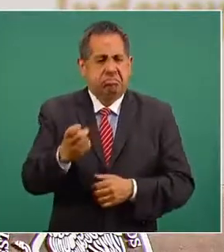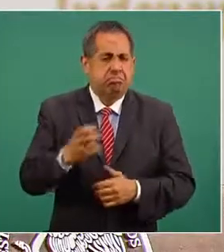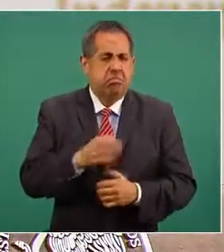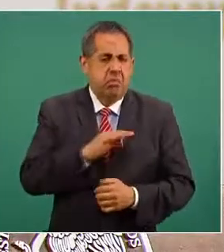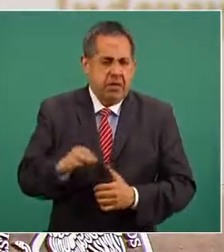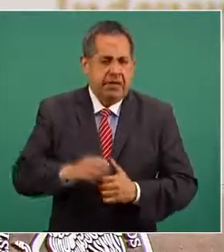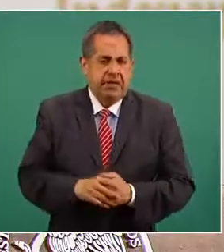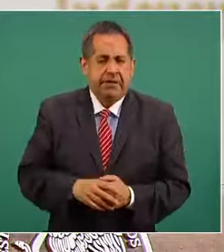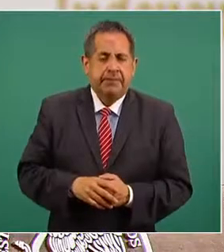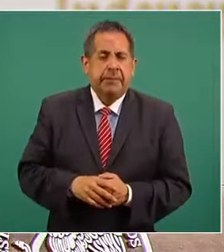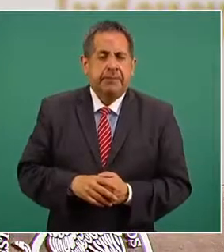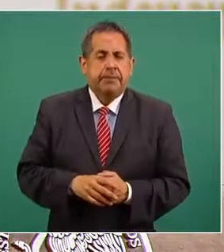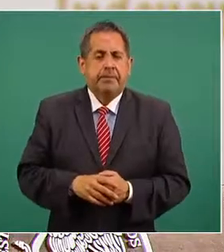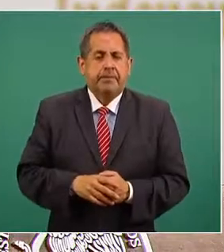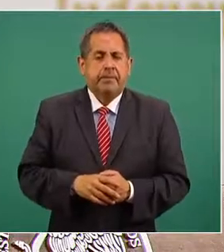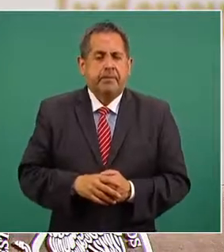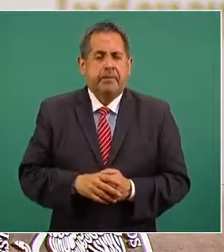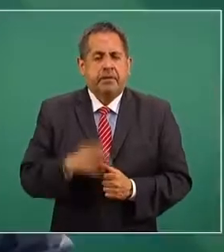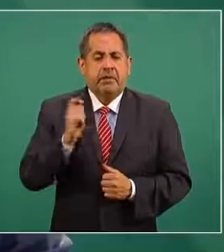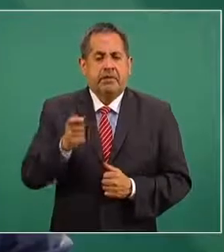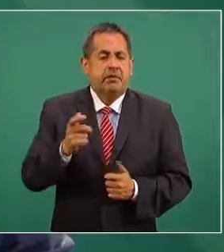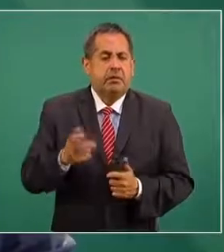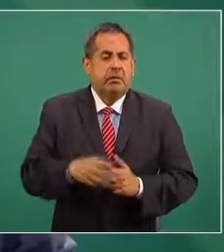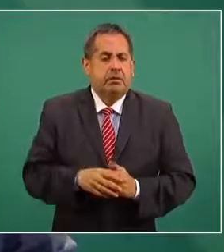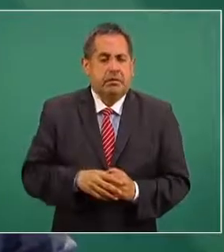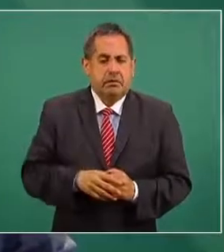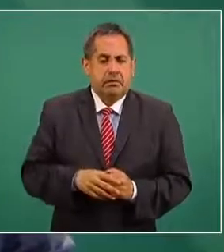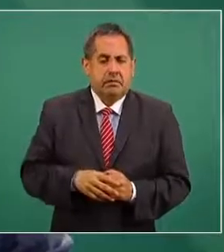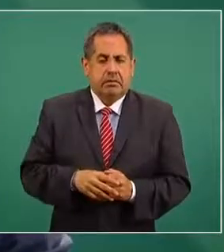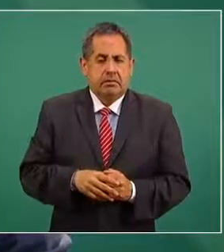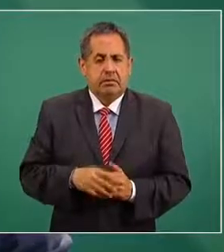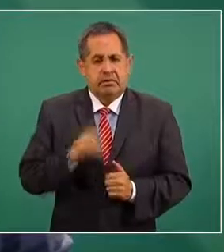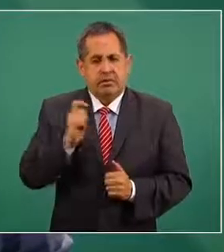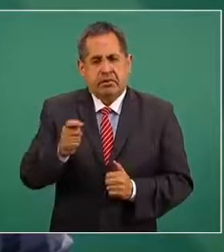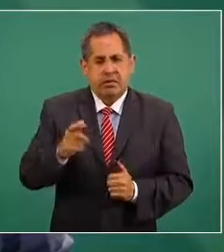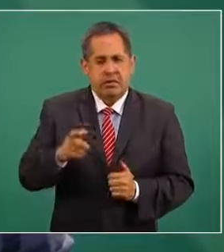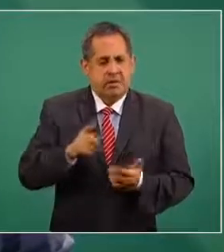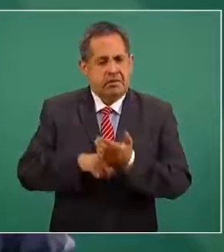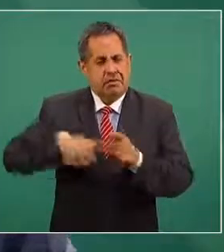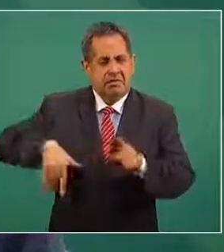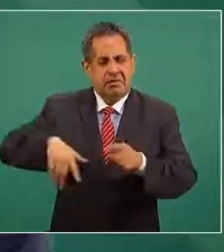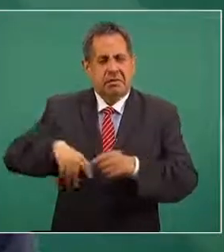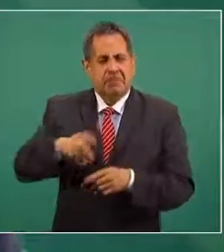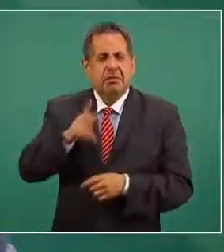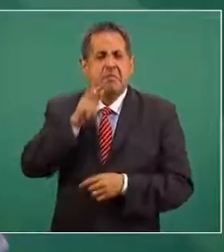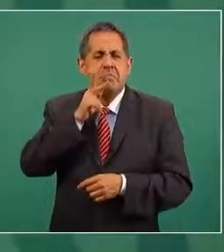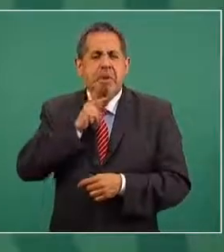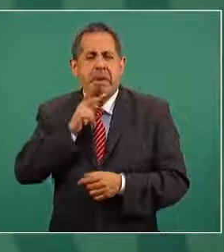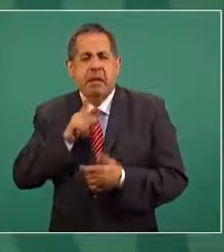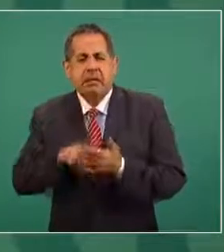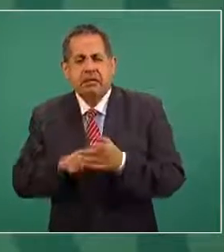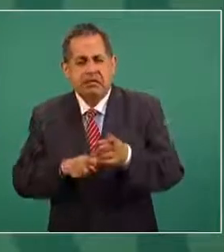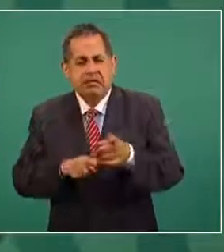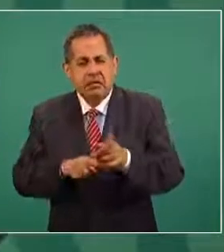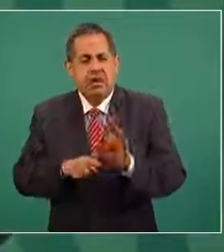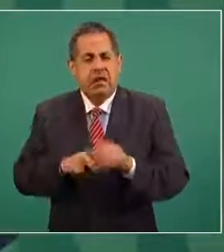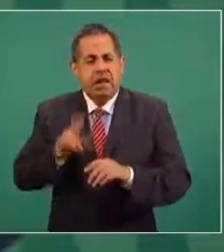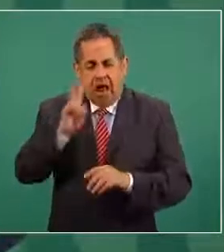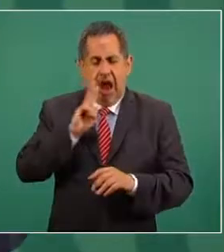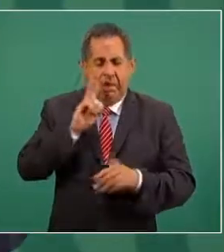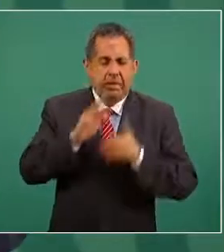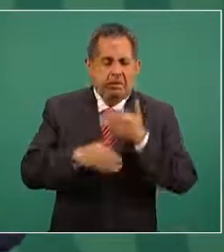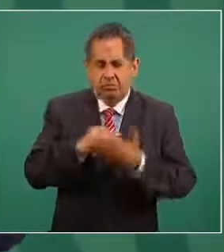manera y acerca de lo que dices de Pebex vamos a